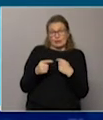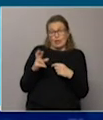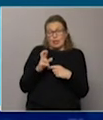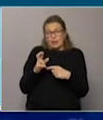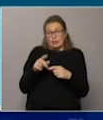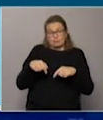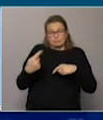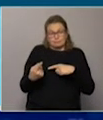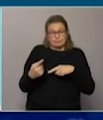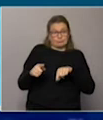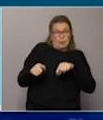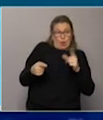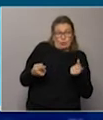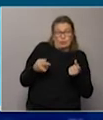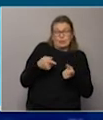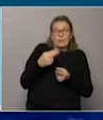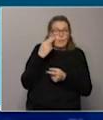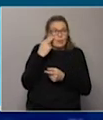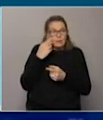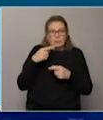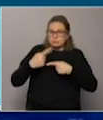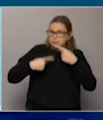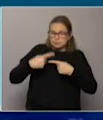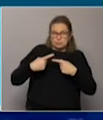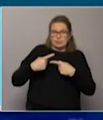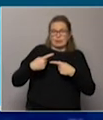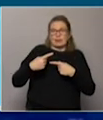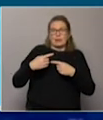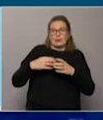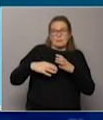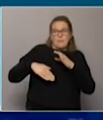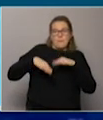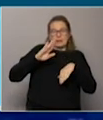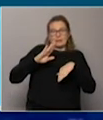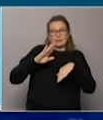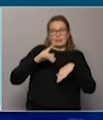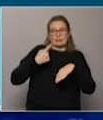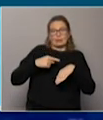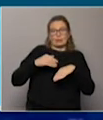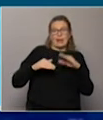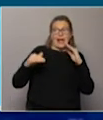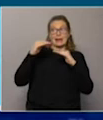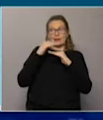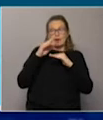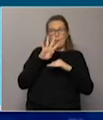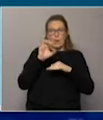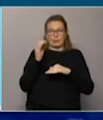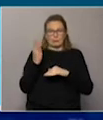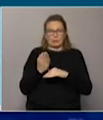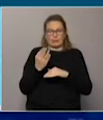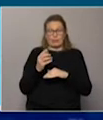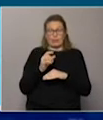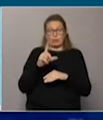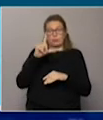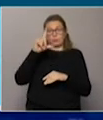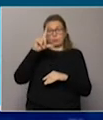dólar. O sea que el riesgo es un riesgo de aceleración inflacionaria, ya teniendo una inflación arriba del 40%, o